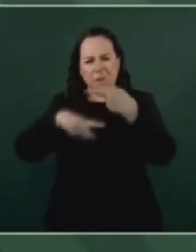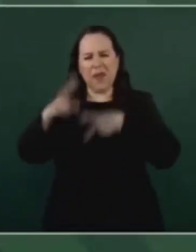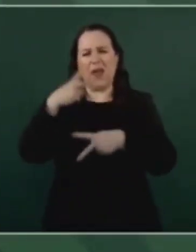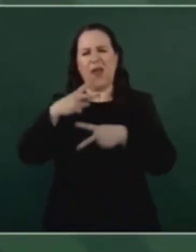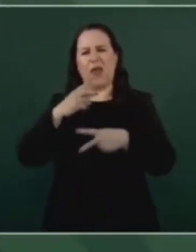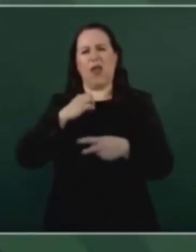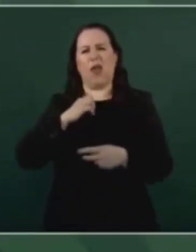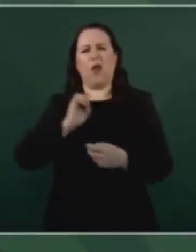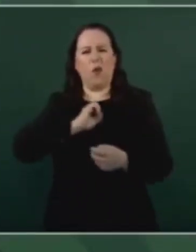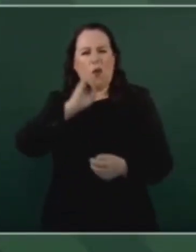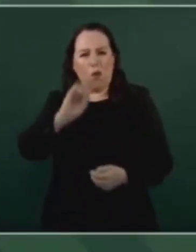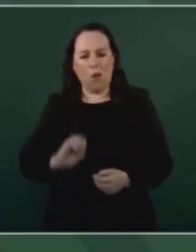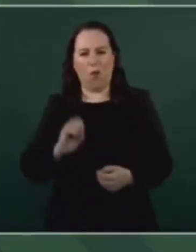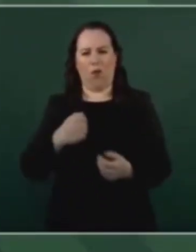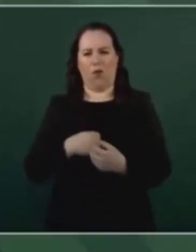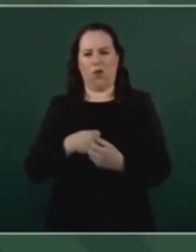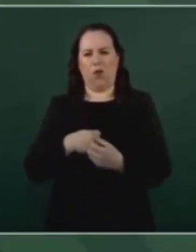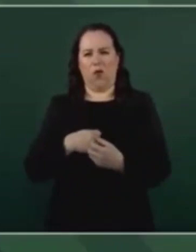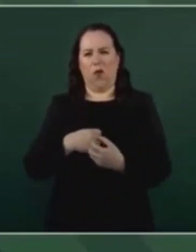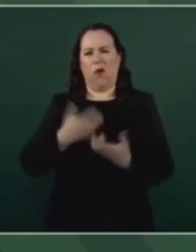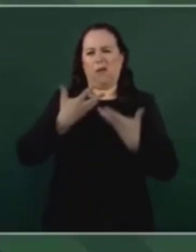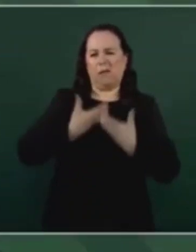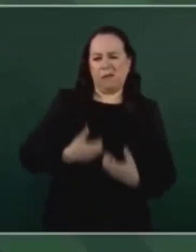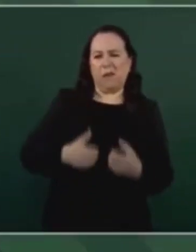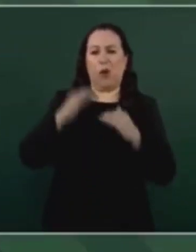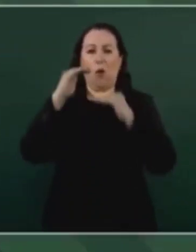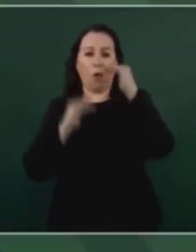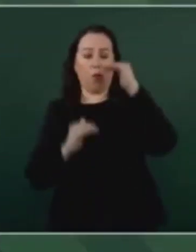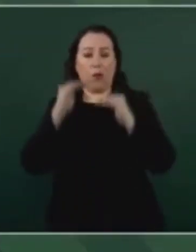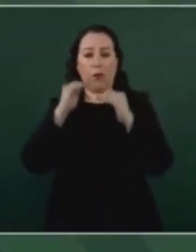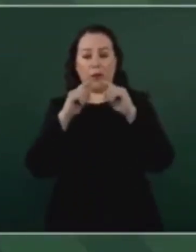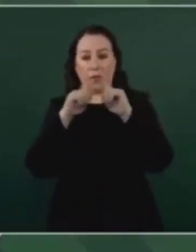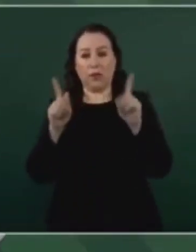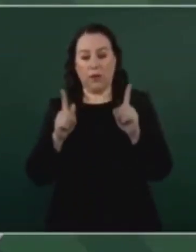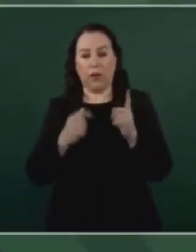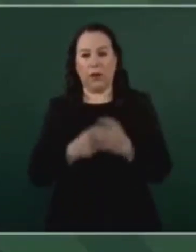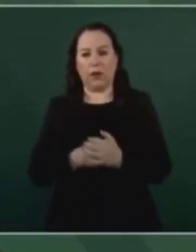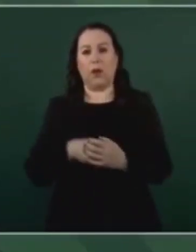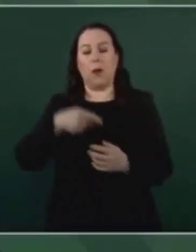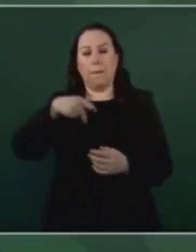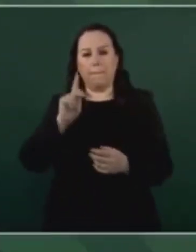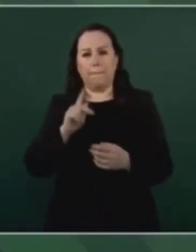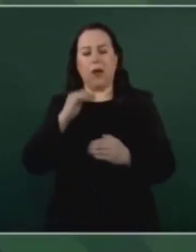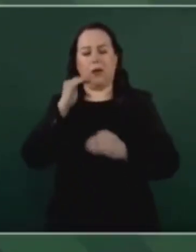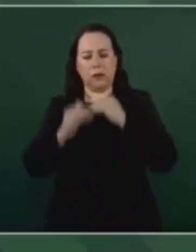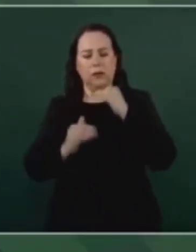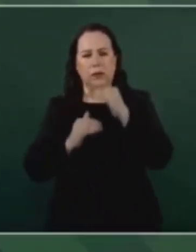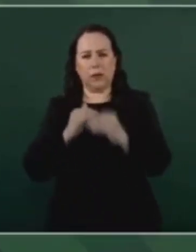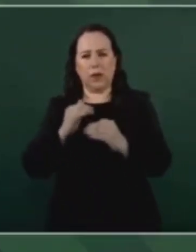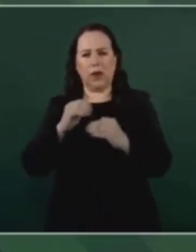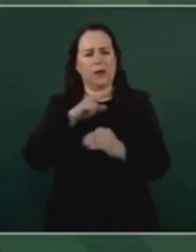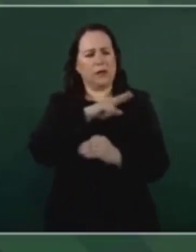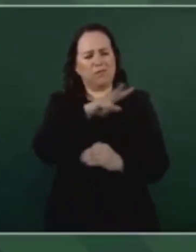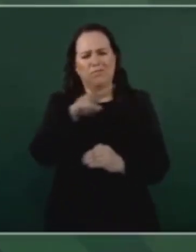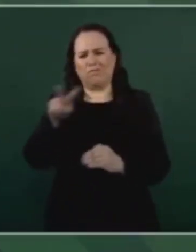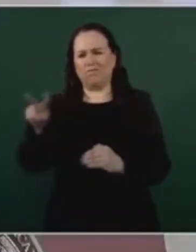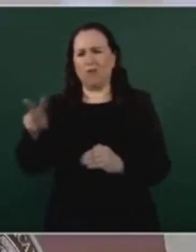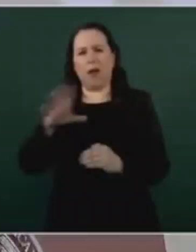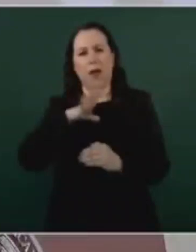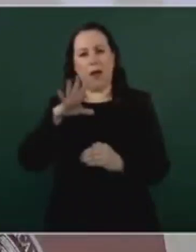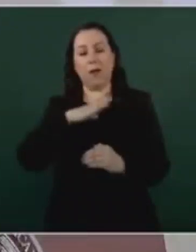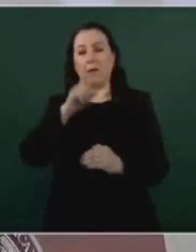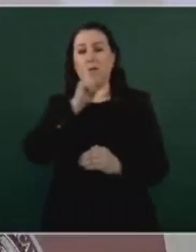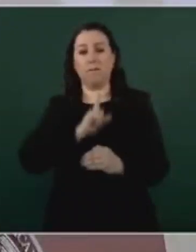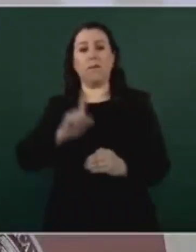Actualmente se percibe mucha animadversión en muchos sectores en el país, muchas mentiras que se dicen